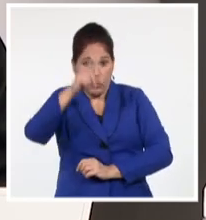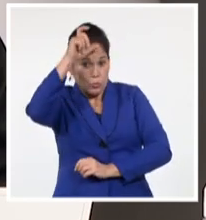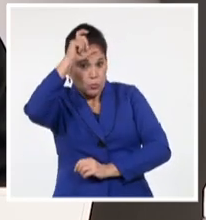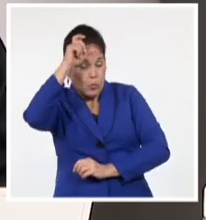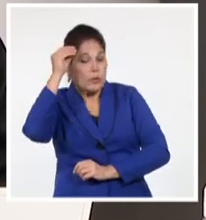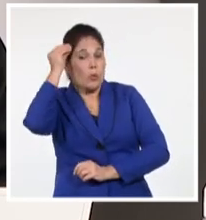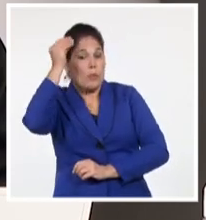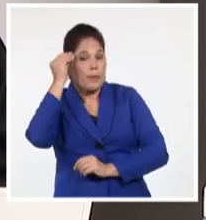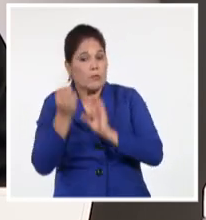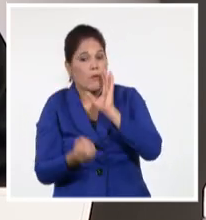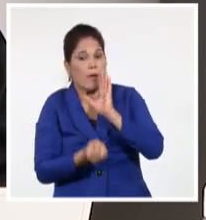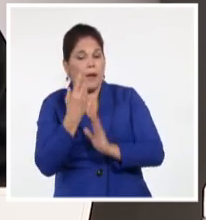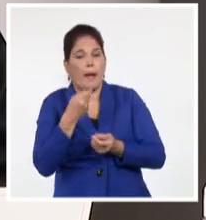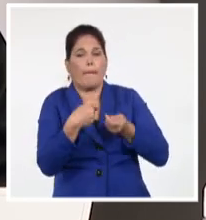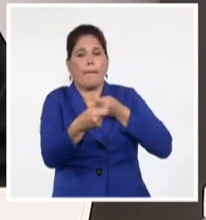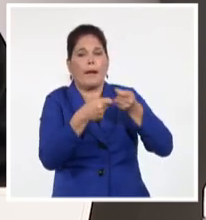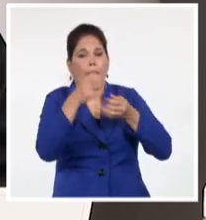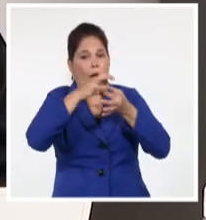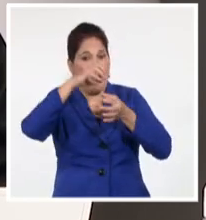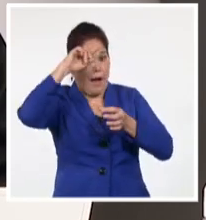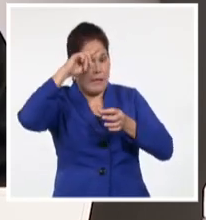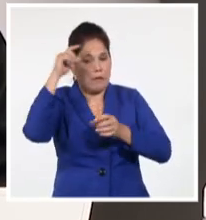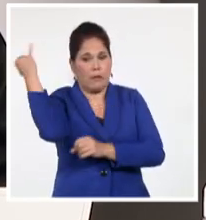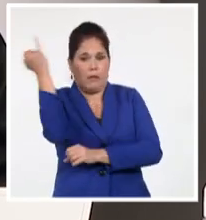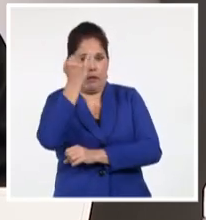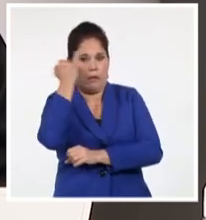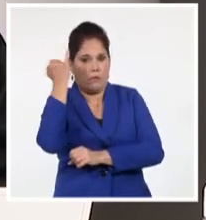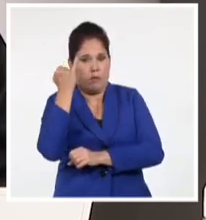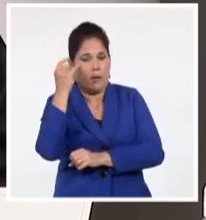la creación de un mercado gasístico internacional.